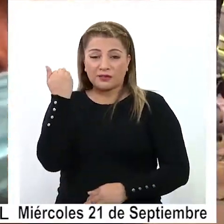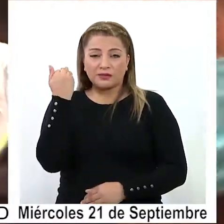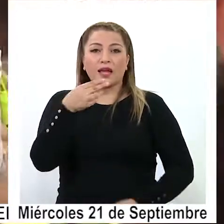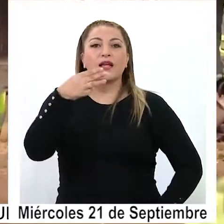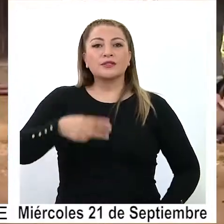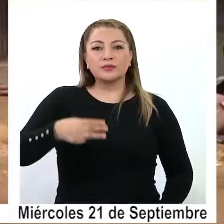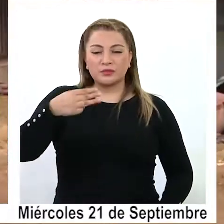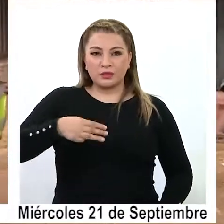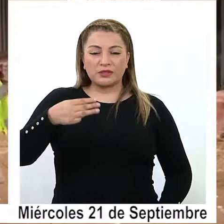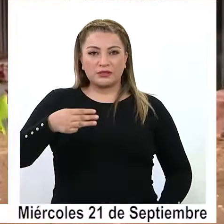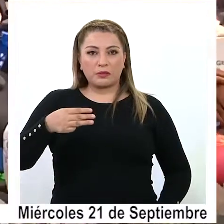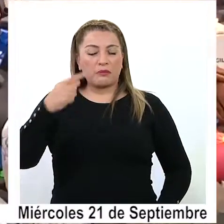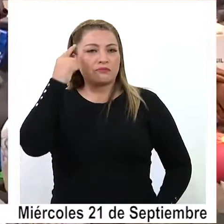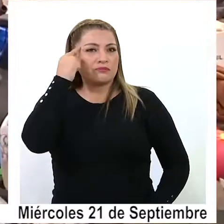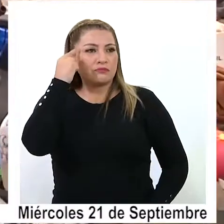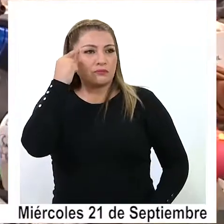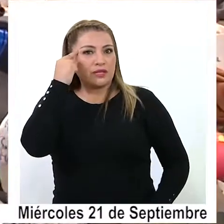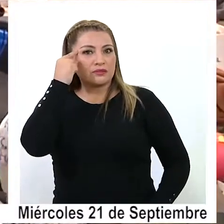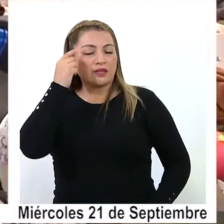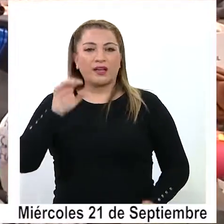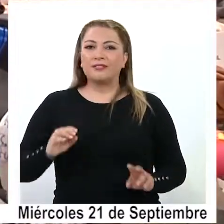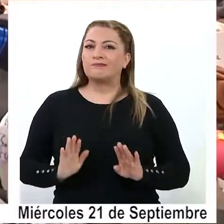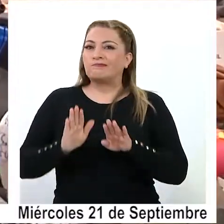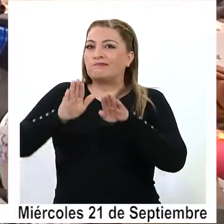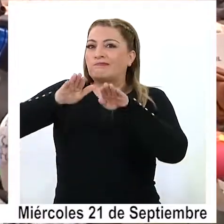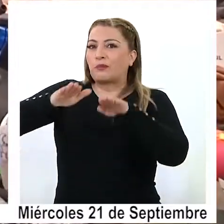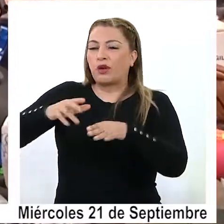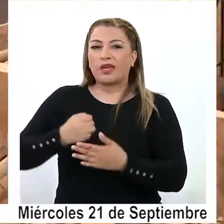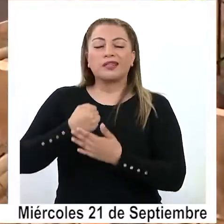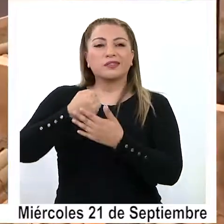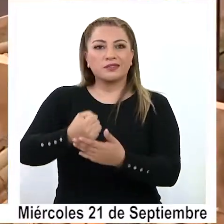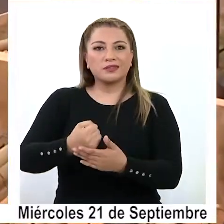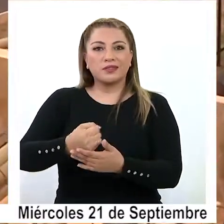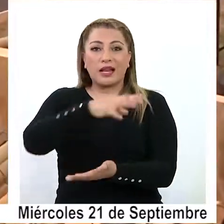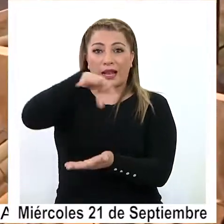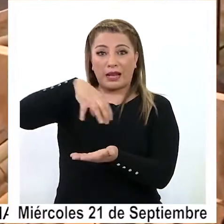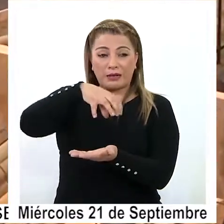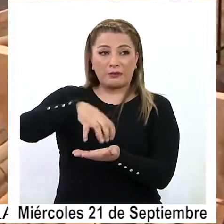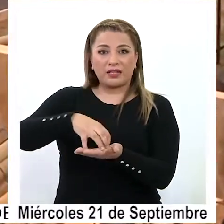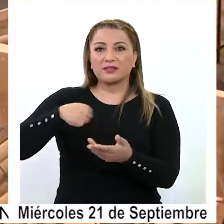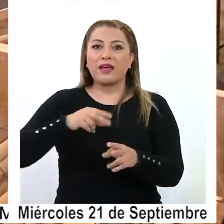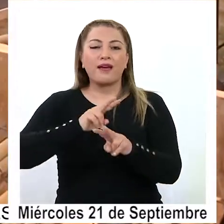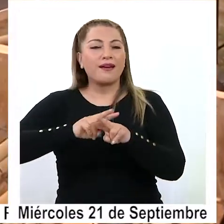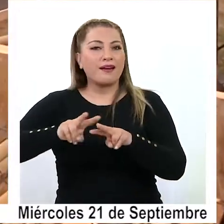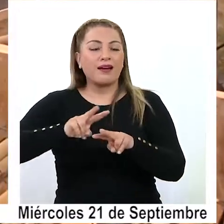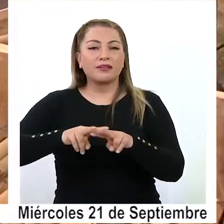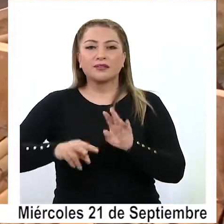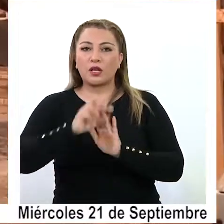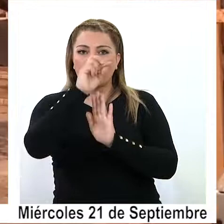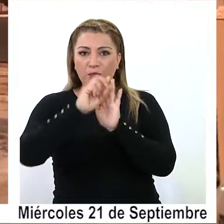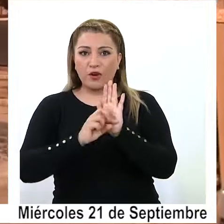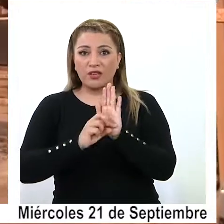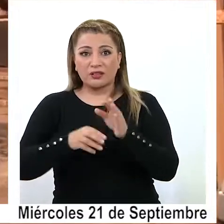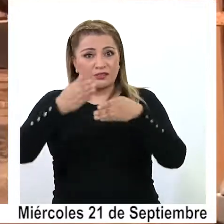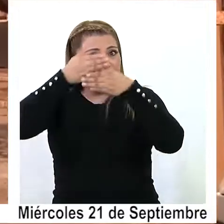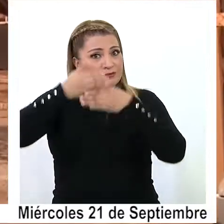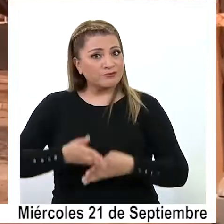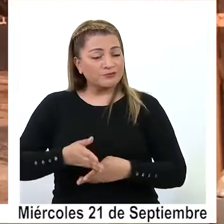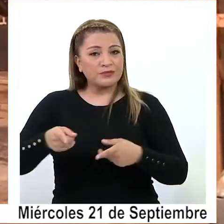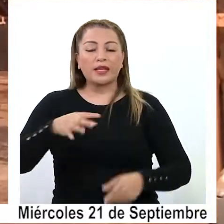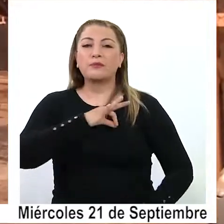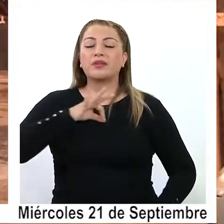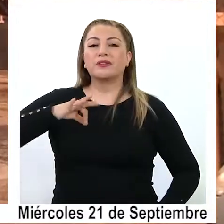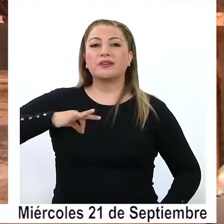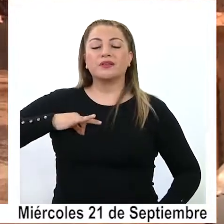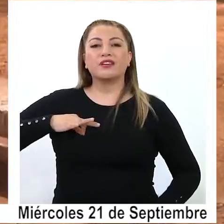municipalidad consideró intervenir la plaza de forma provisoria mientras se generaba el proyecto definitivo del